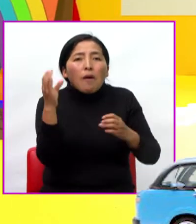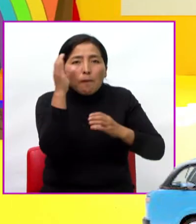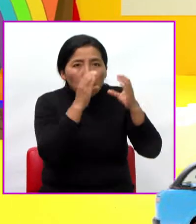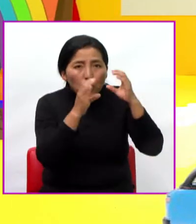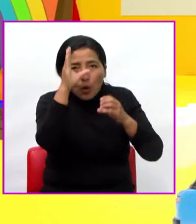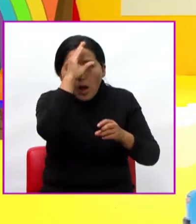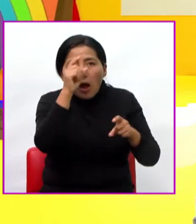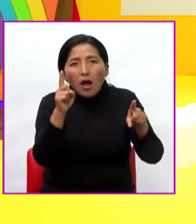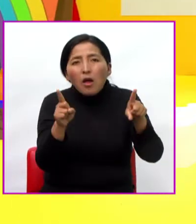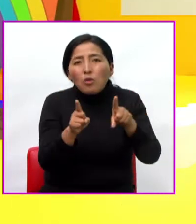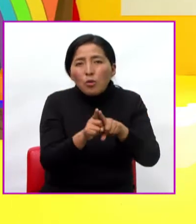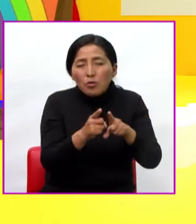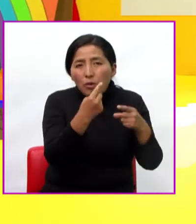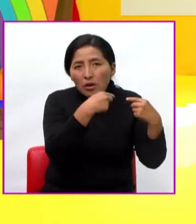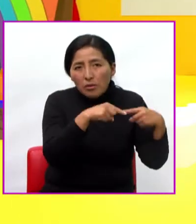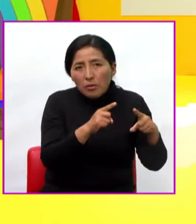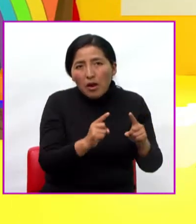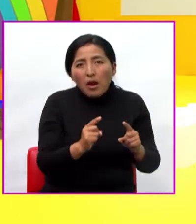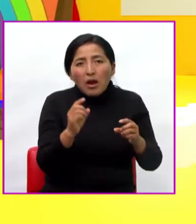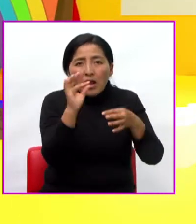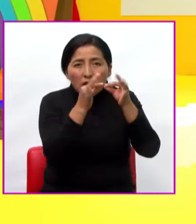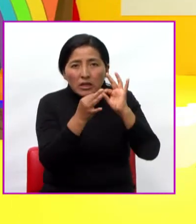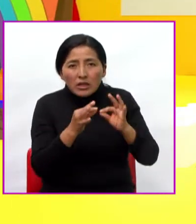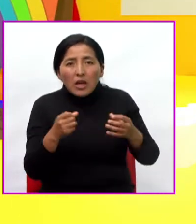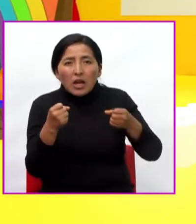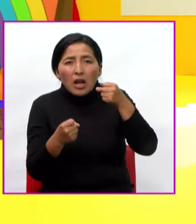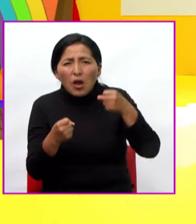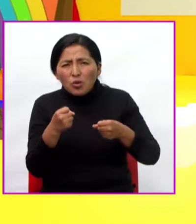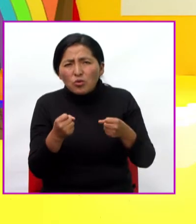¿quiénes pueden hacer estos tipos de trabajo?